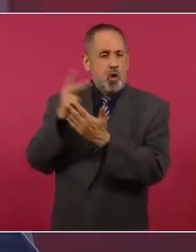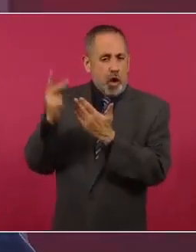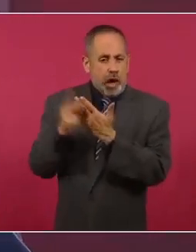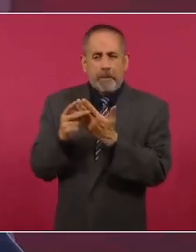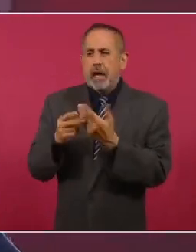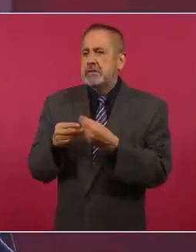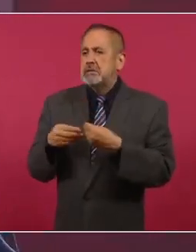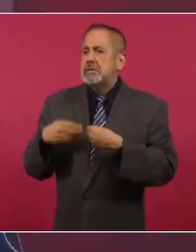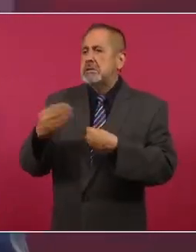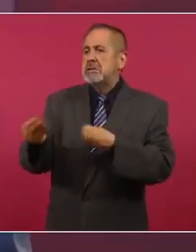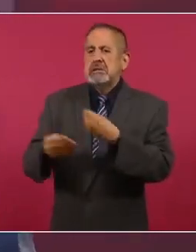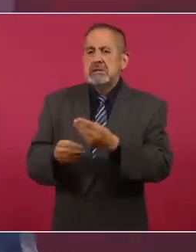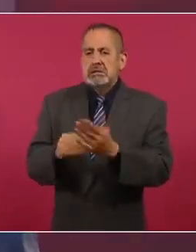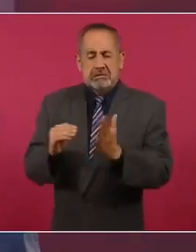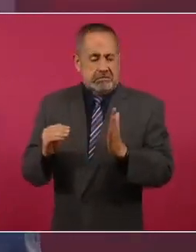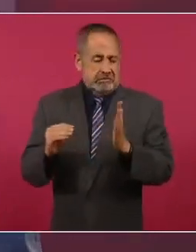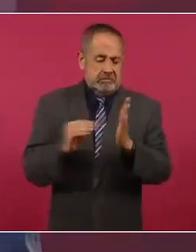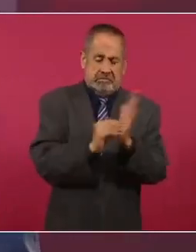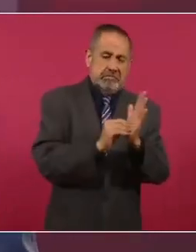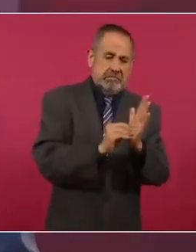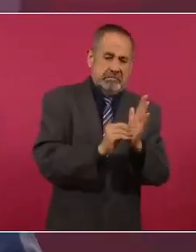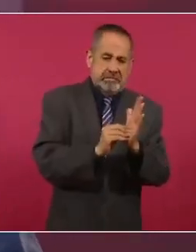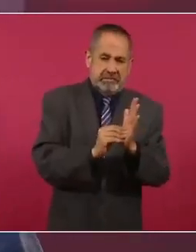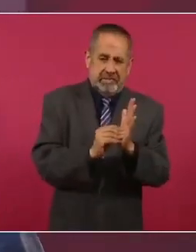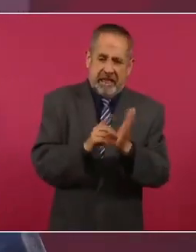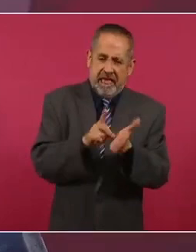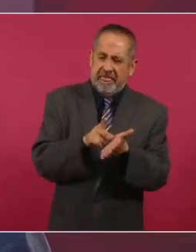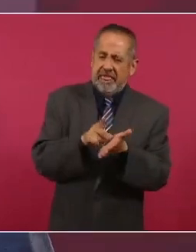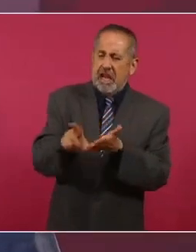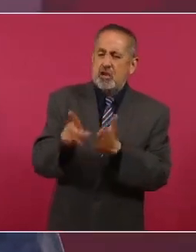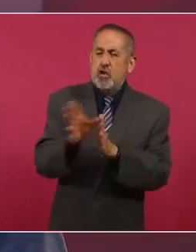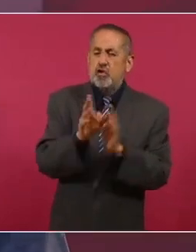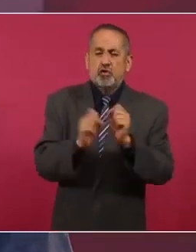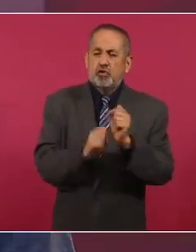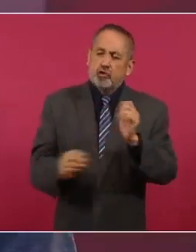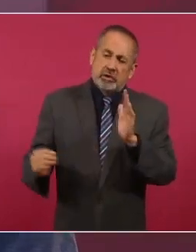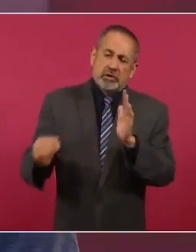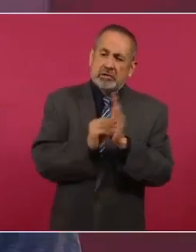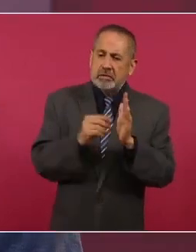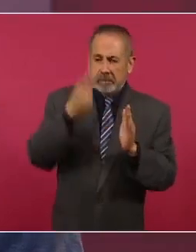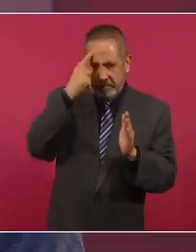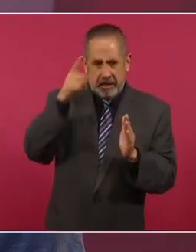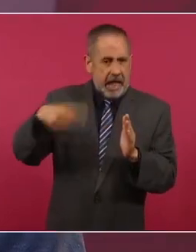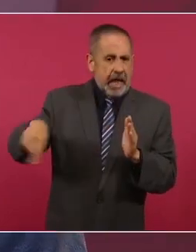estén ya considerados como derechos constitucionales.